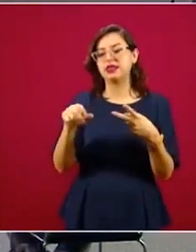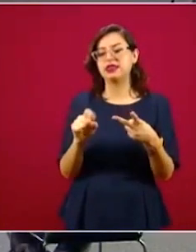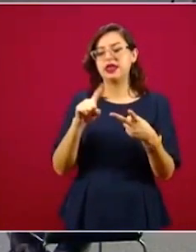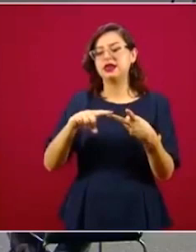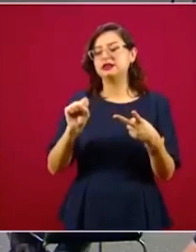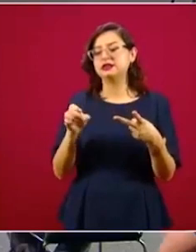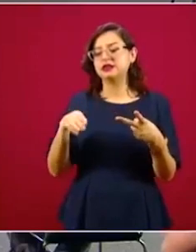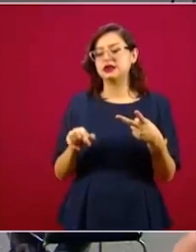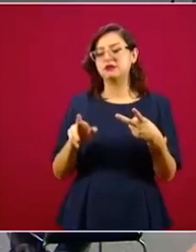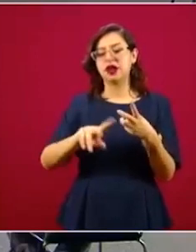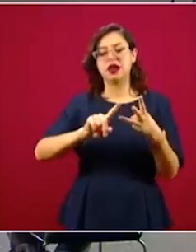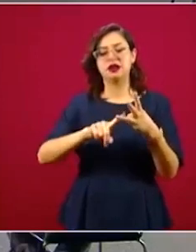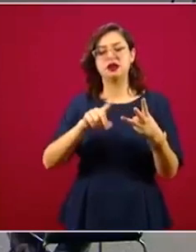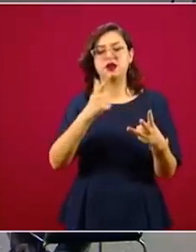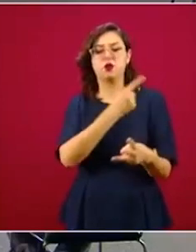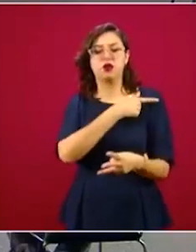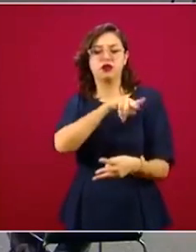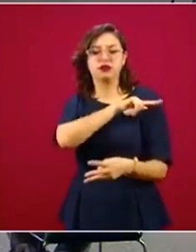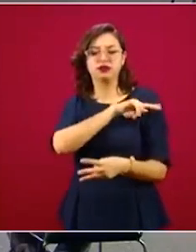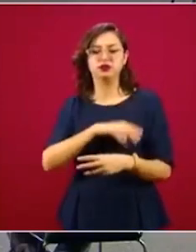la Guardia Nacional.